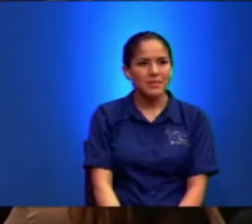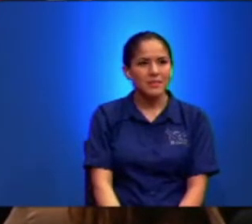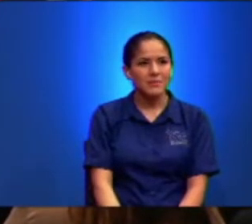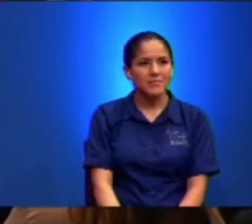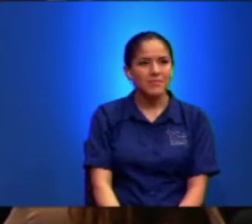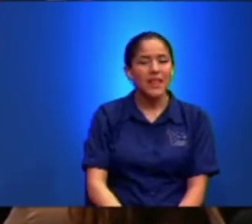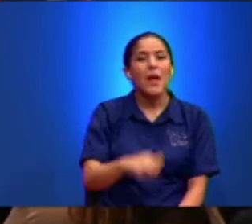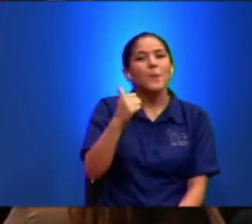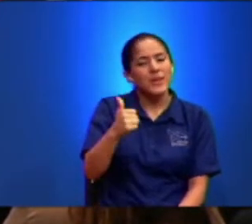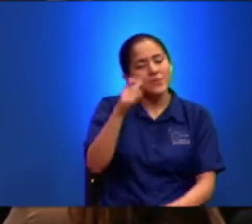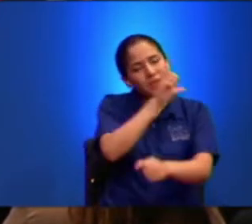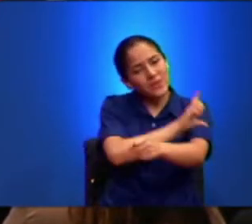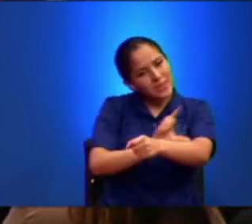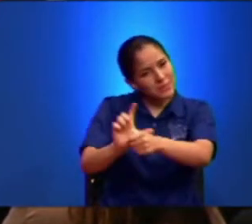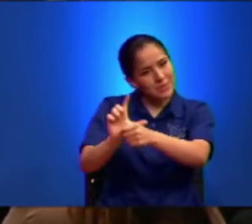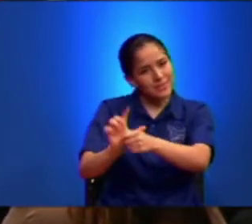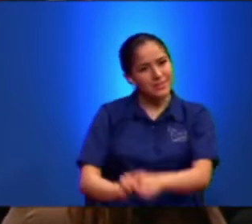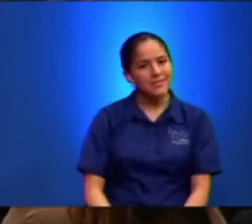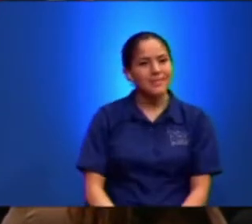Sigamos